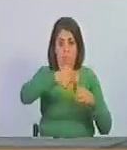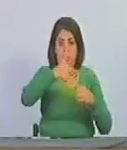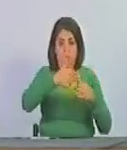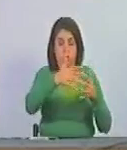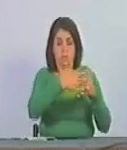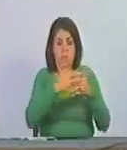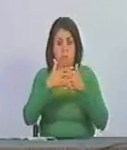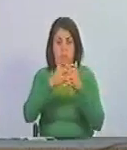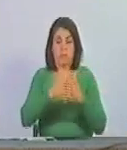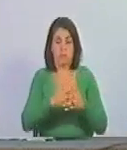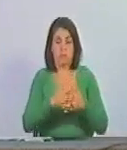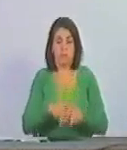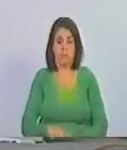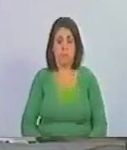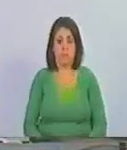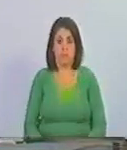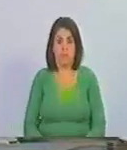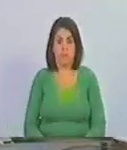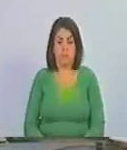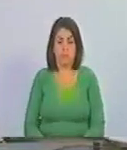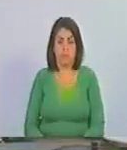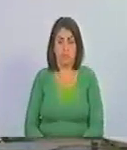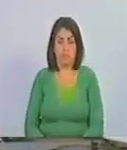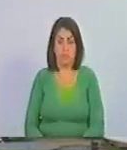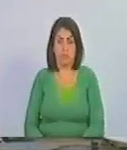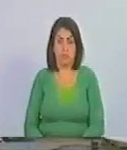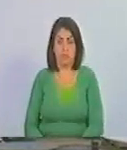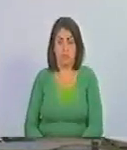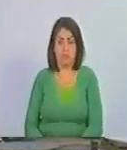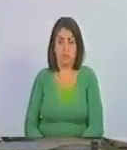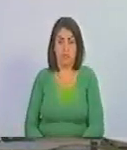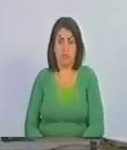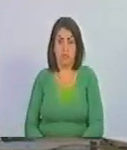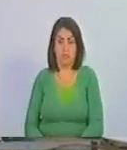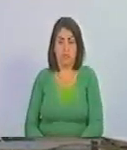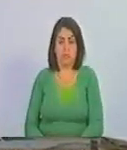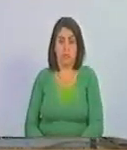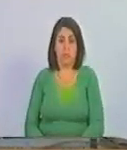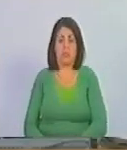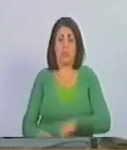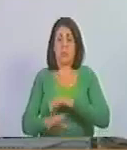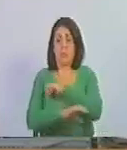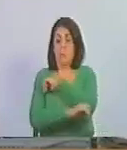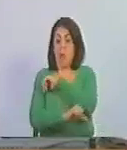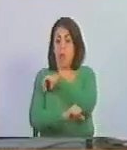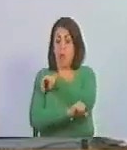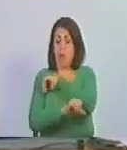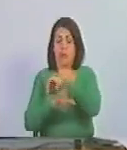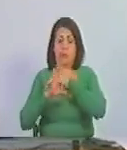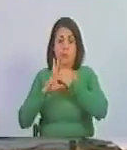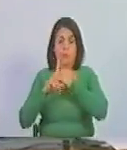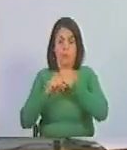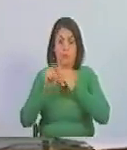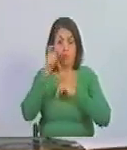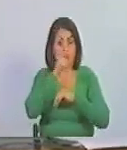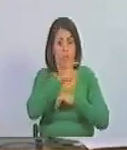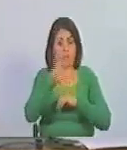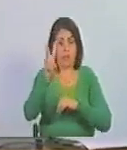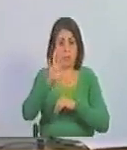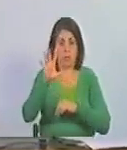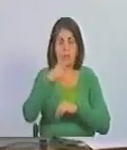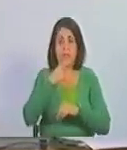Estados Unidos de Norteamérica y sigue este ladrón miren los pueblos de Venezuela